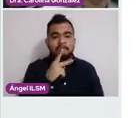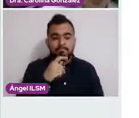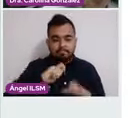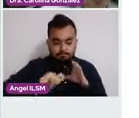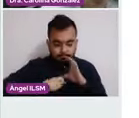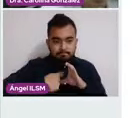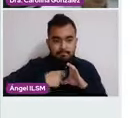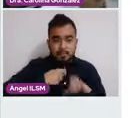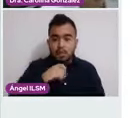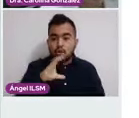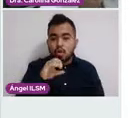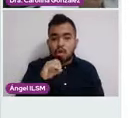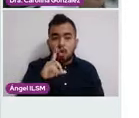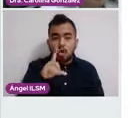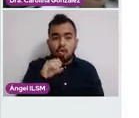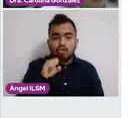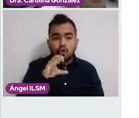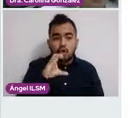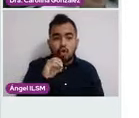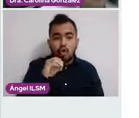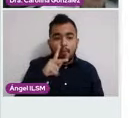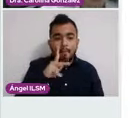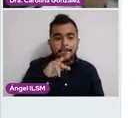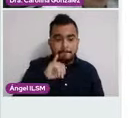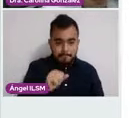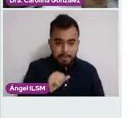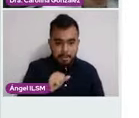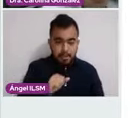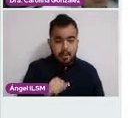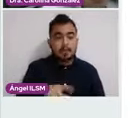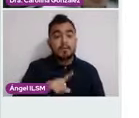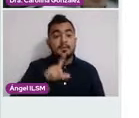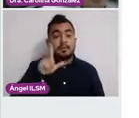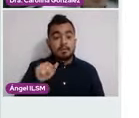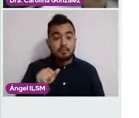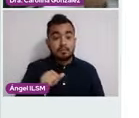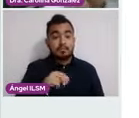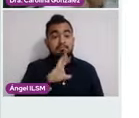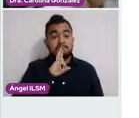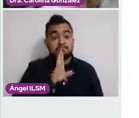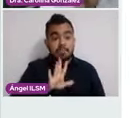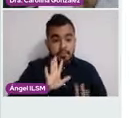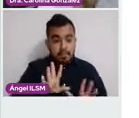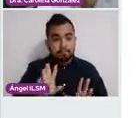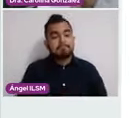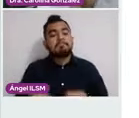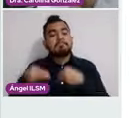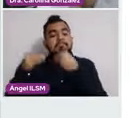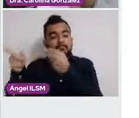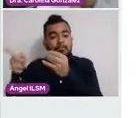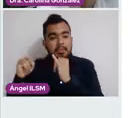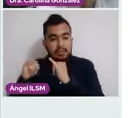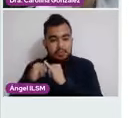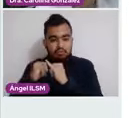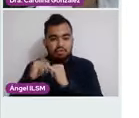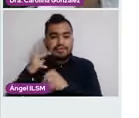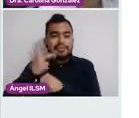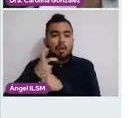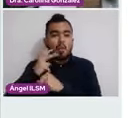Con los resultados, se envió a la institución, a segundo nivel. Siguiente.